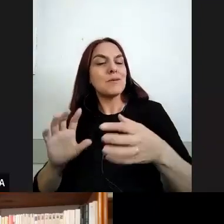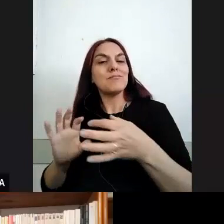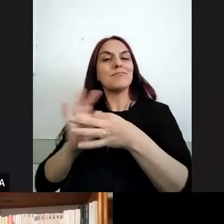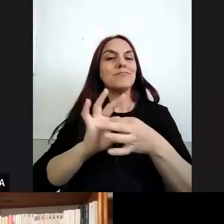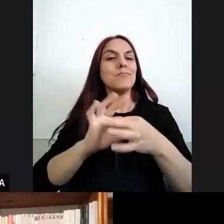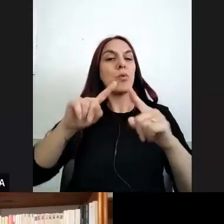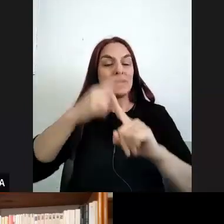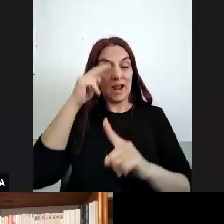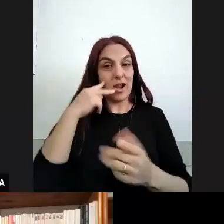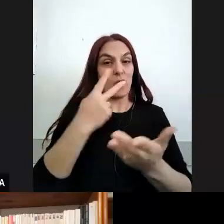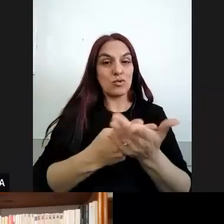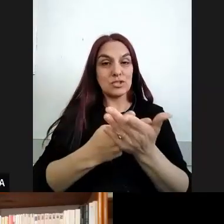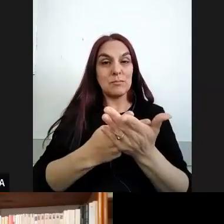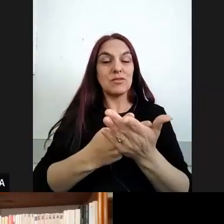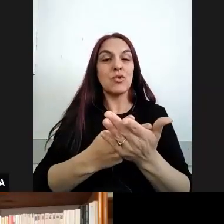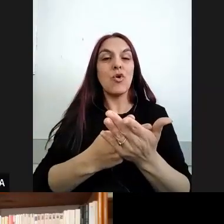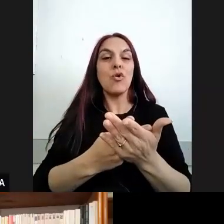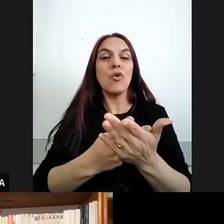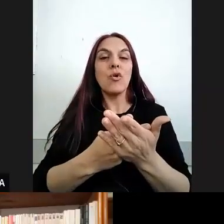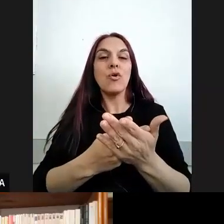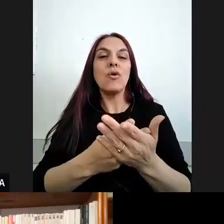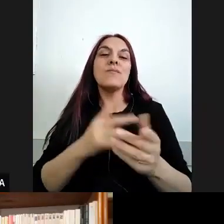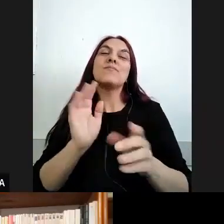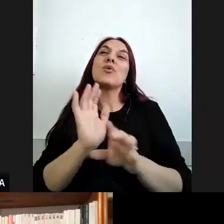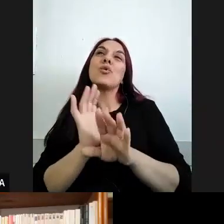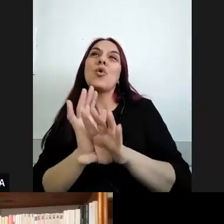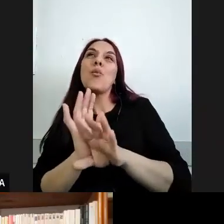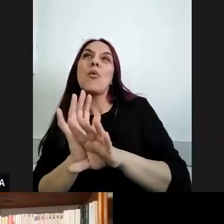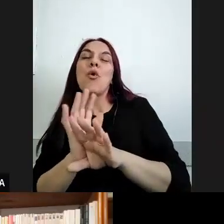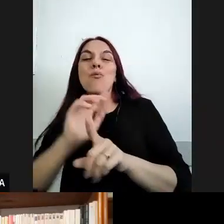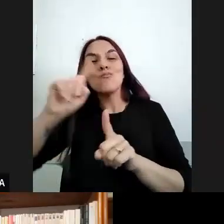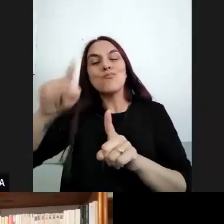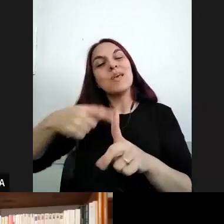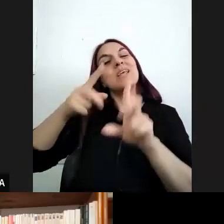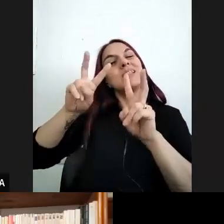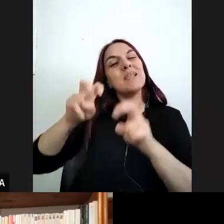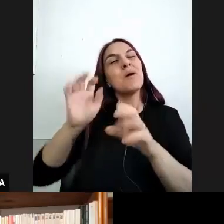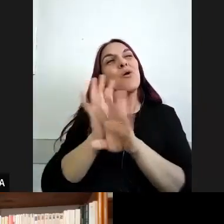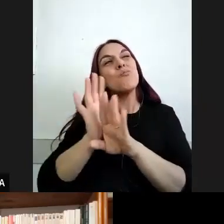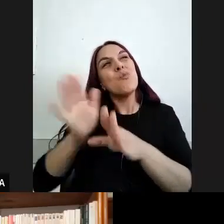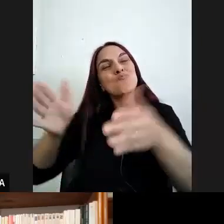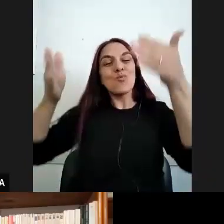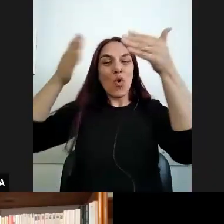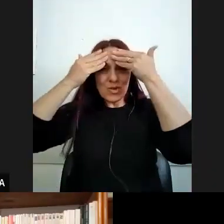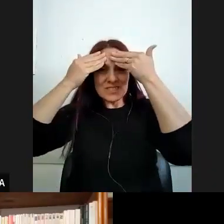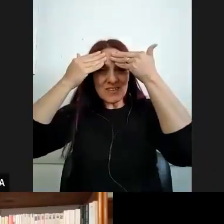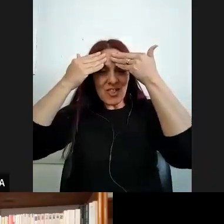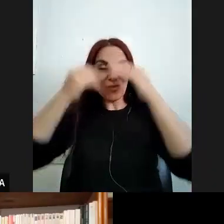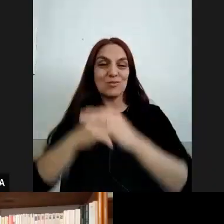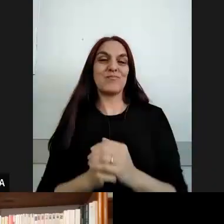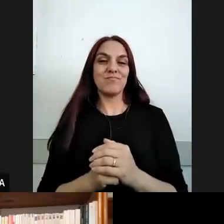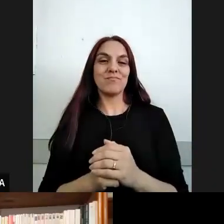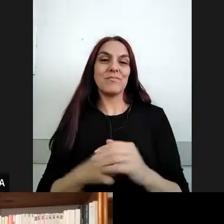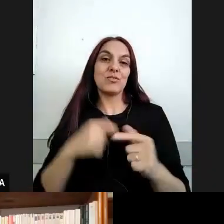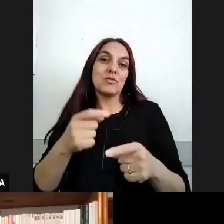se han constituido de alguna manera en un parámetro de tendencias de carácter más conservador que han asumido el discurso de la